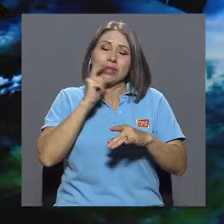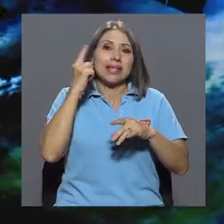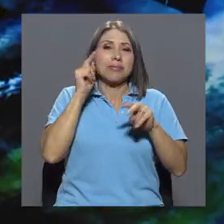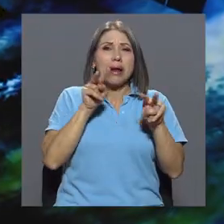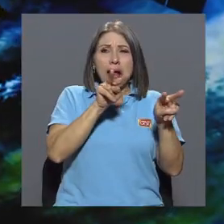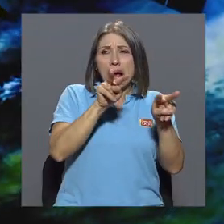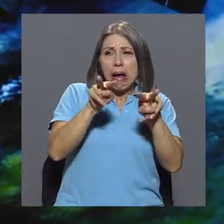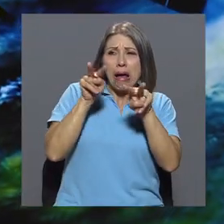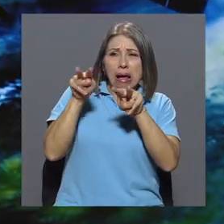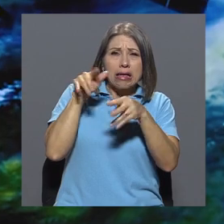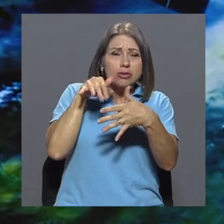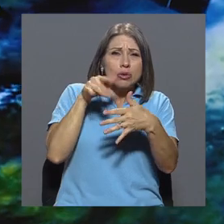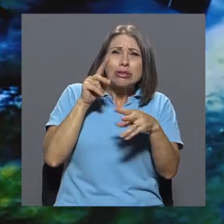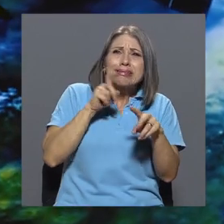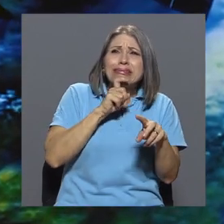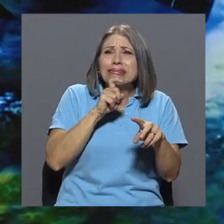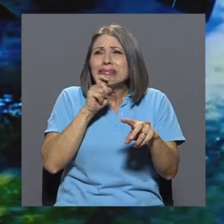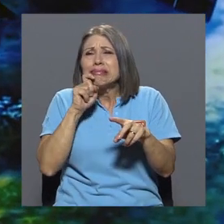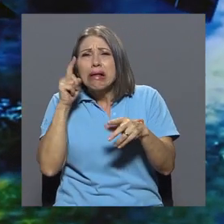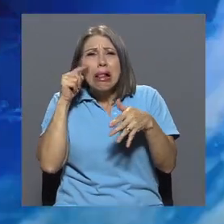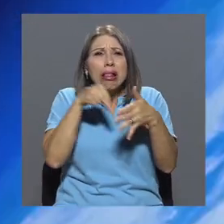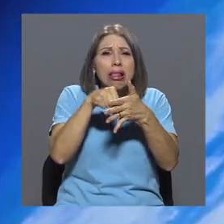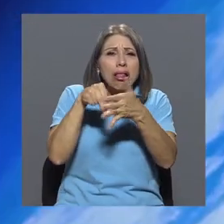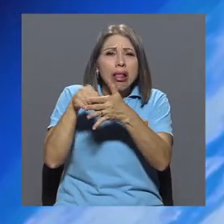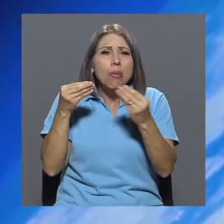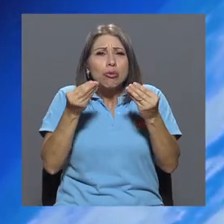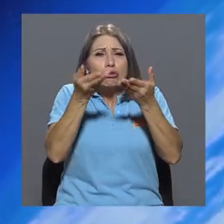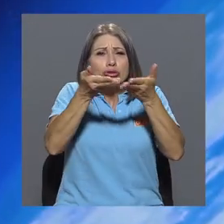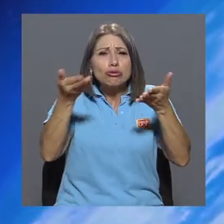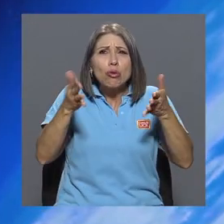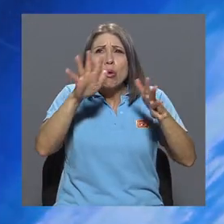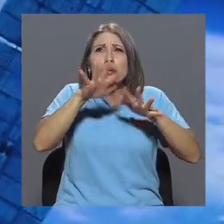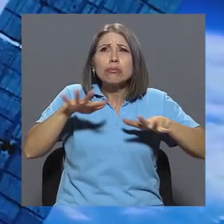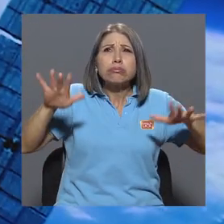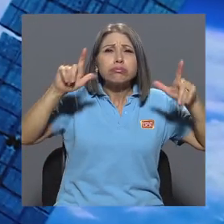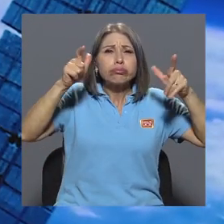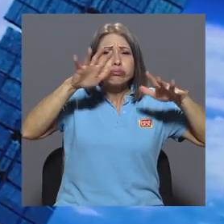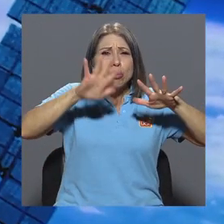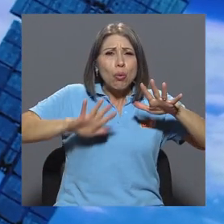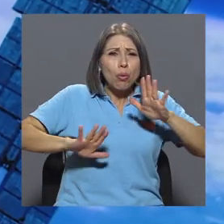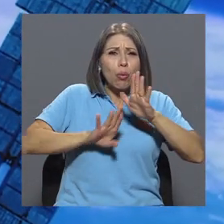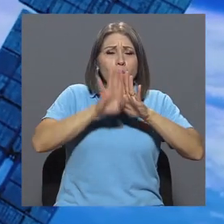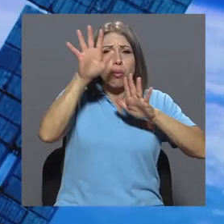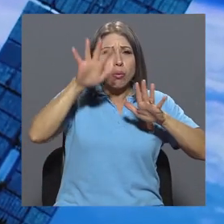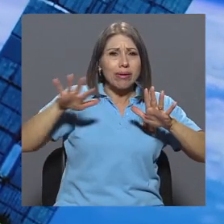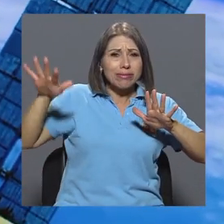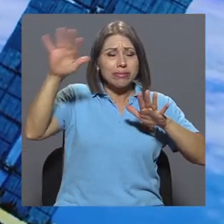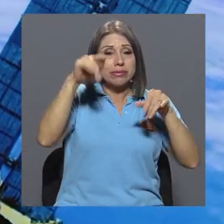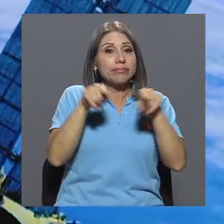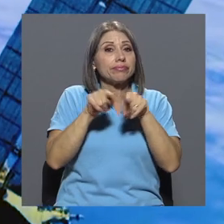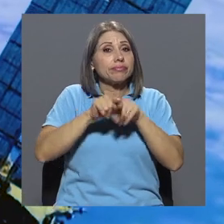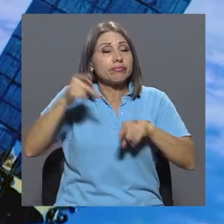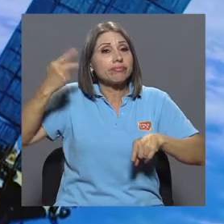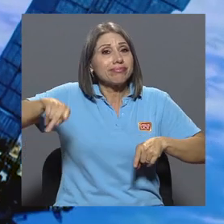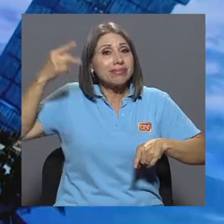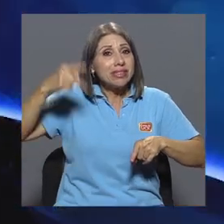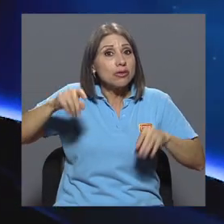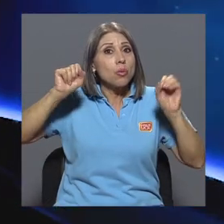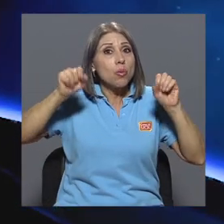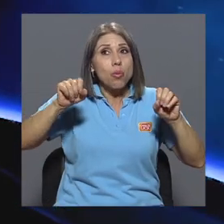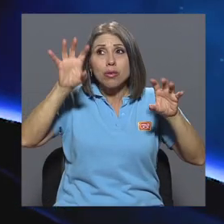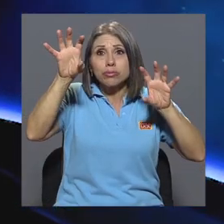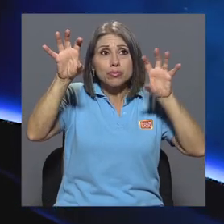por la gran cantidad de satélites presentes en el espacio. Y también existe el riesgo de las colisiones.